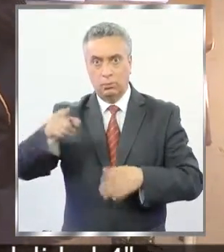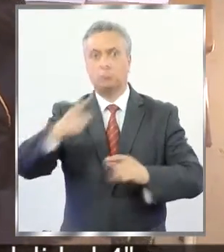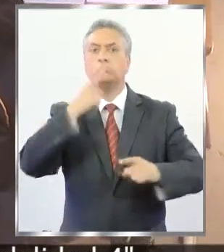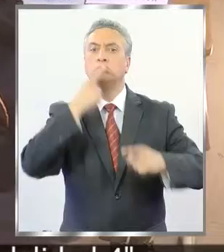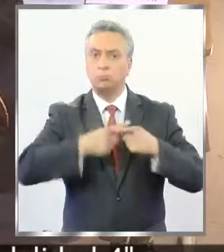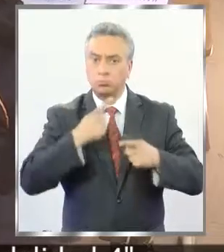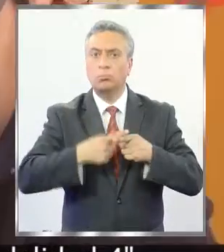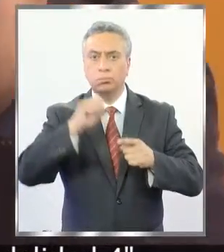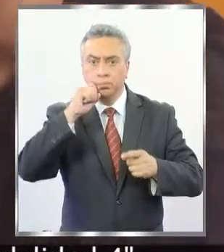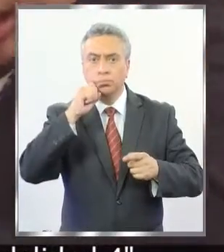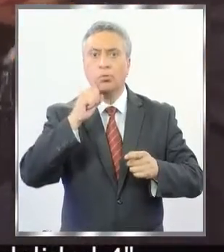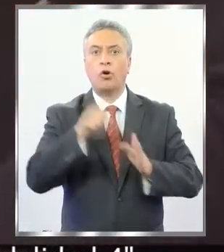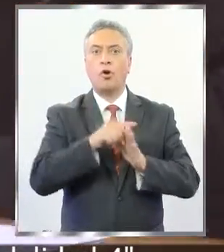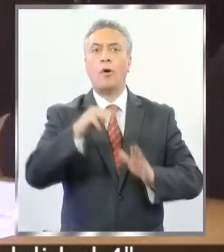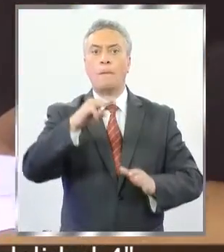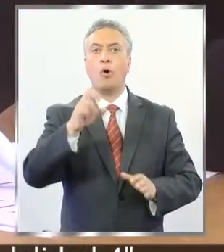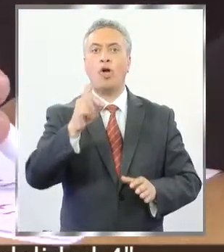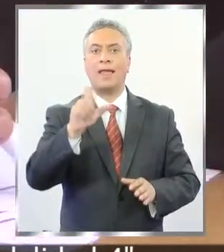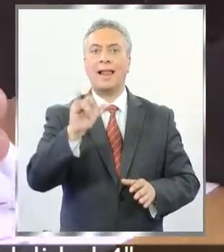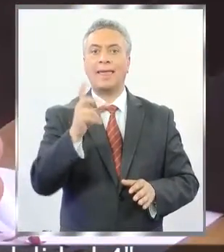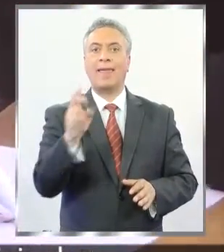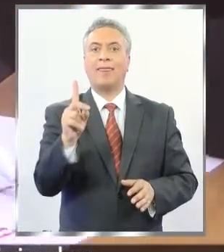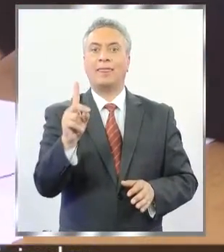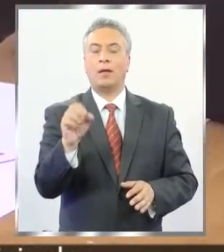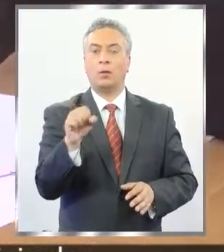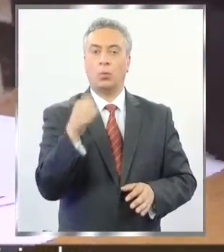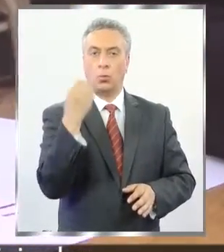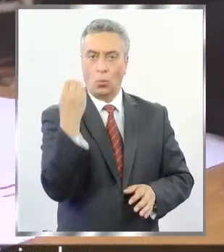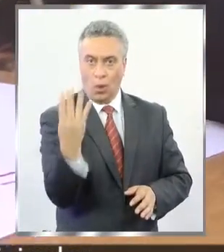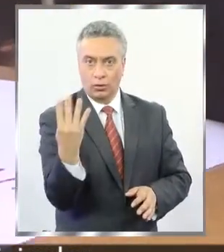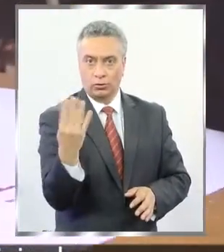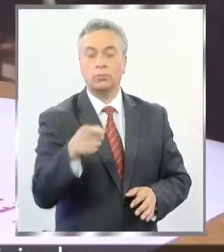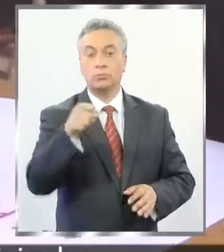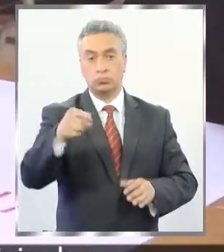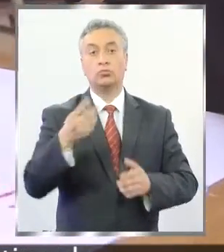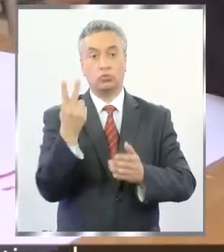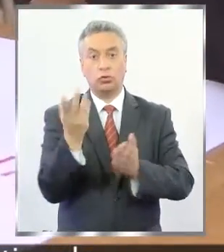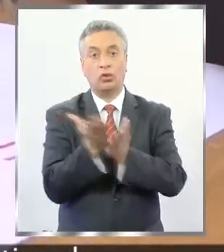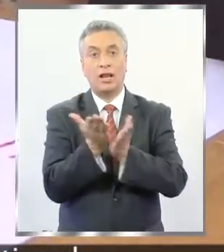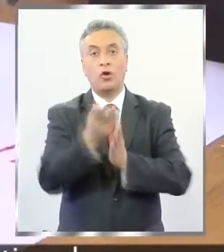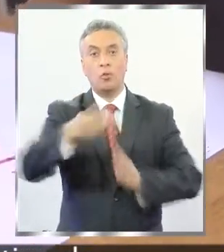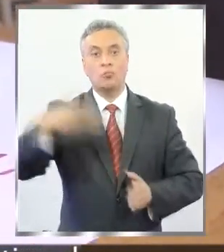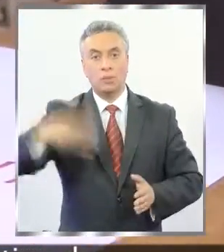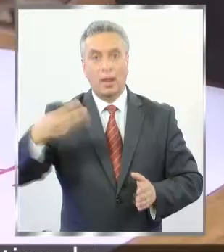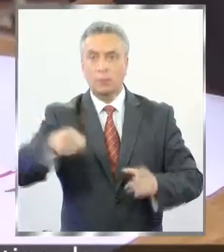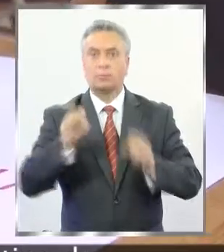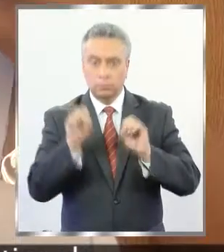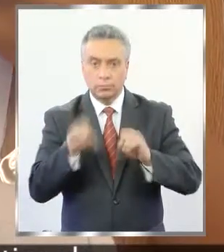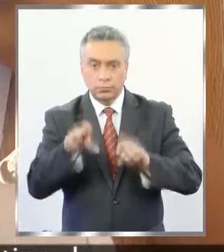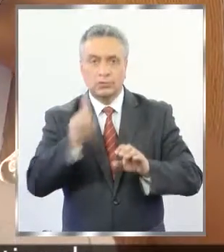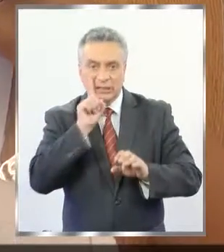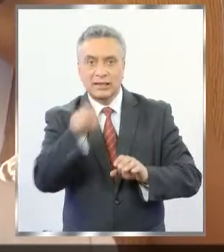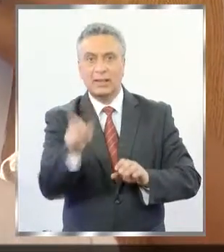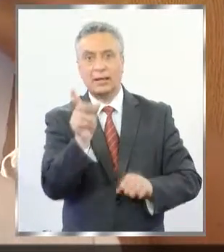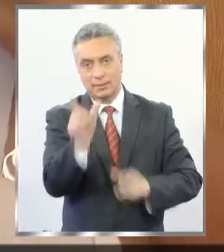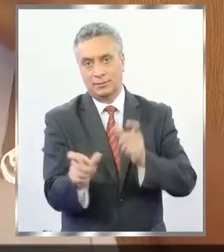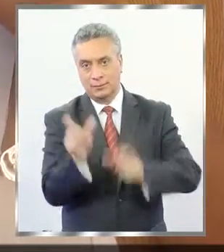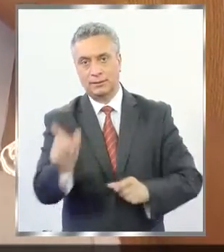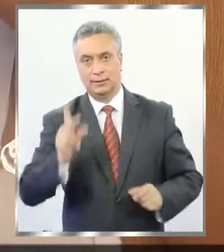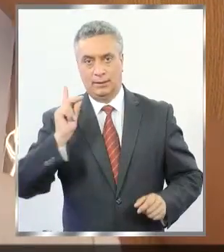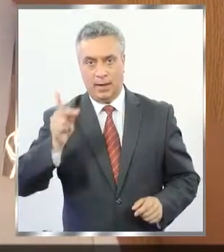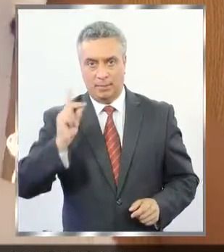desarrollan la llamada modalidad 4. Dos de estos colegios municipales enseñan a niños con algún tipo de